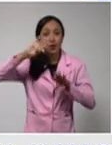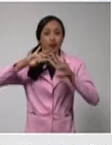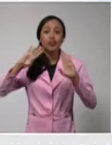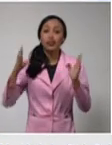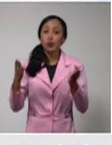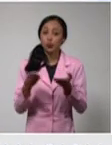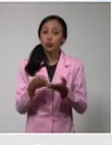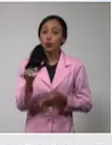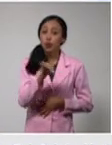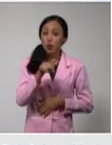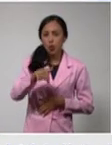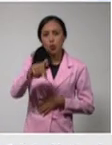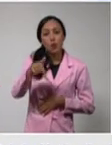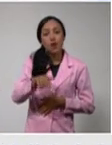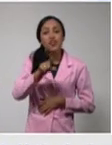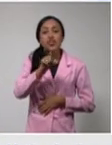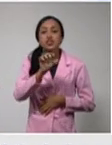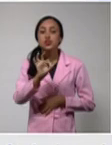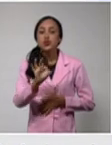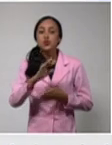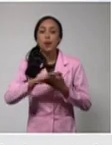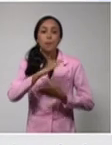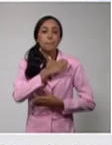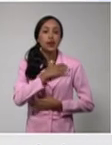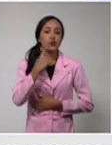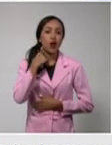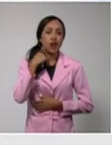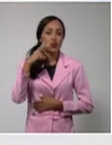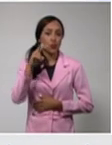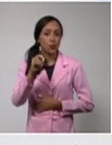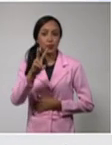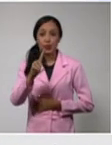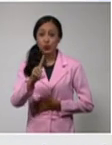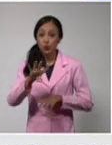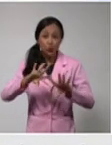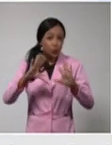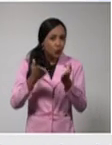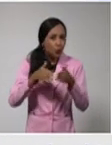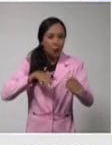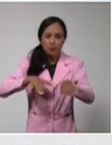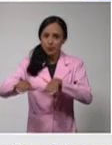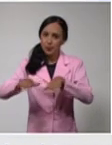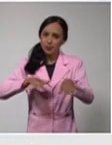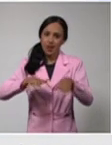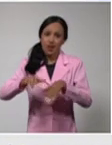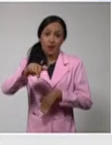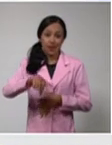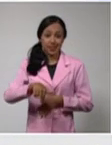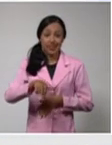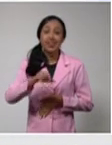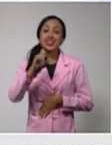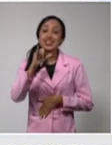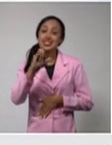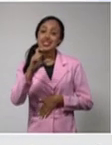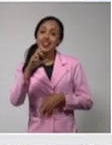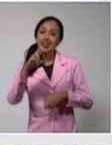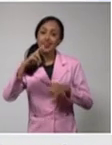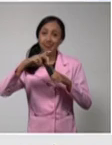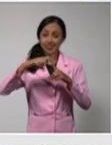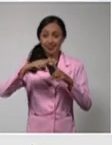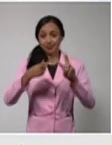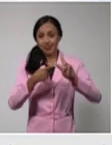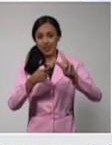Hoy es jueves 18 de marzo de 2021 y ya todo se encuentra listo en los estudios centrales de radio y televisión para